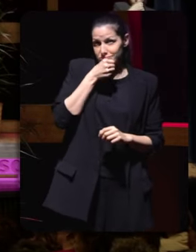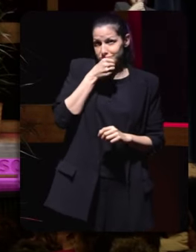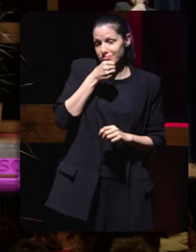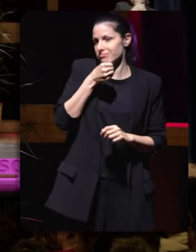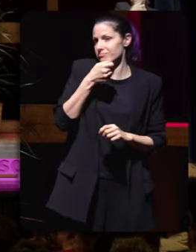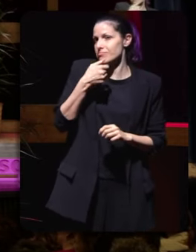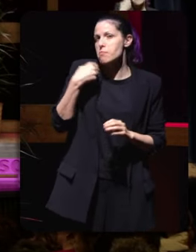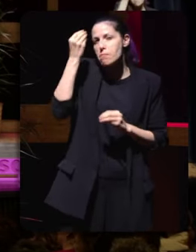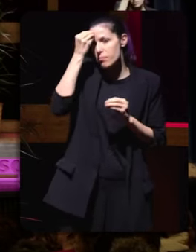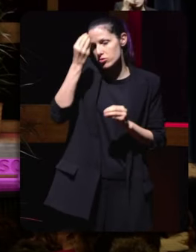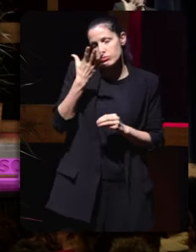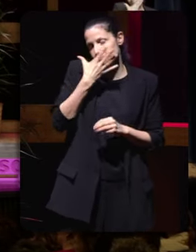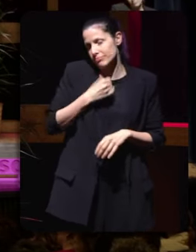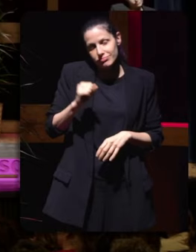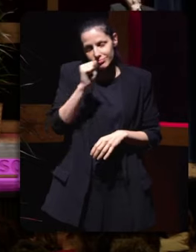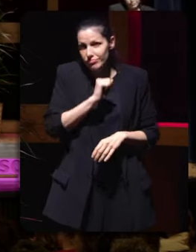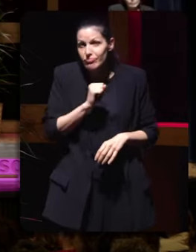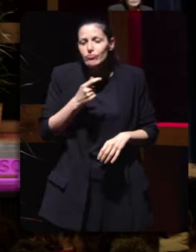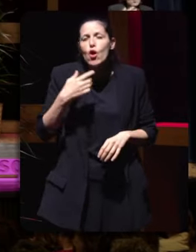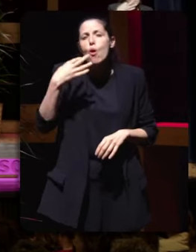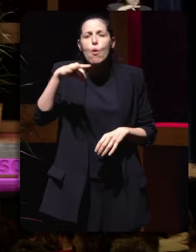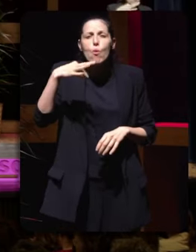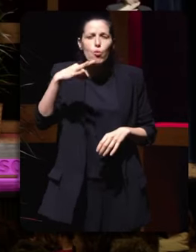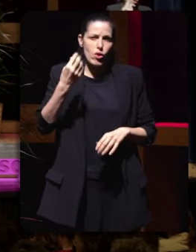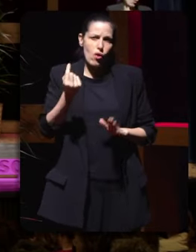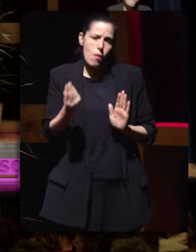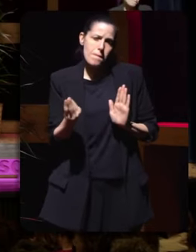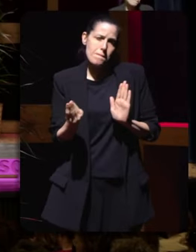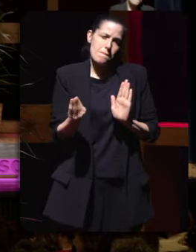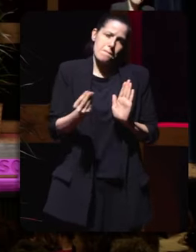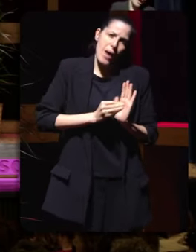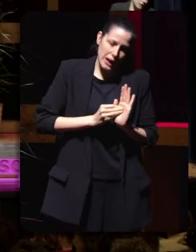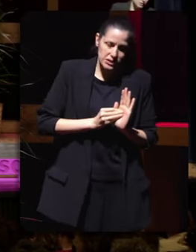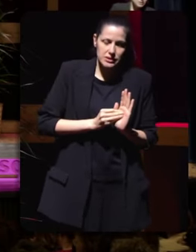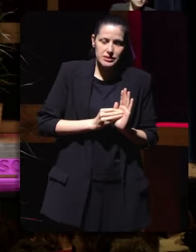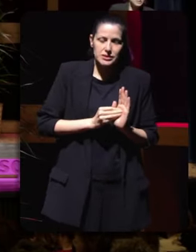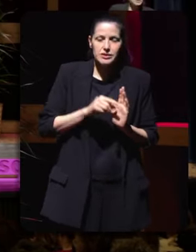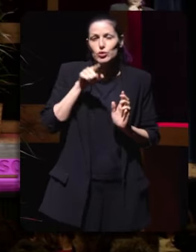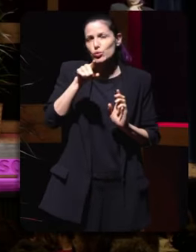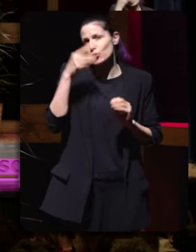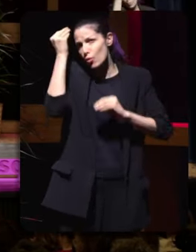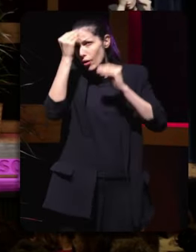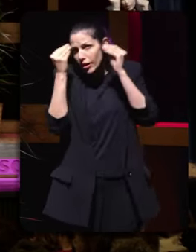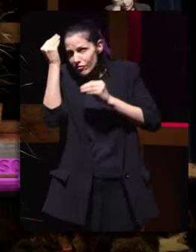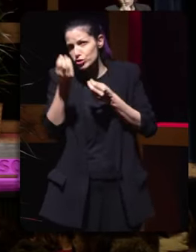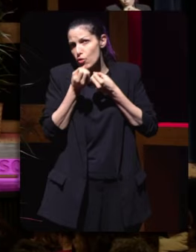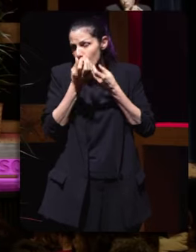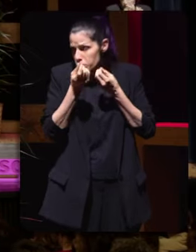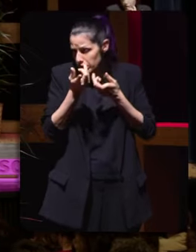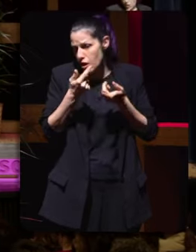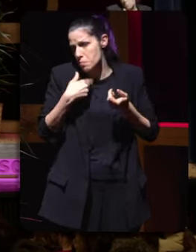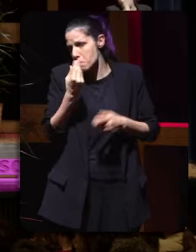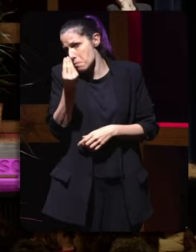fantásticas o único que si queria era facer un pequeno apuntamento a raíz da tua reflexión do teu comentario non?